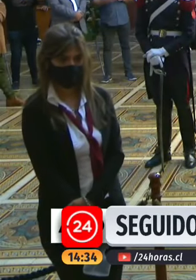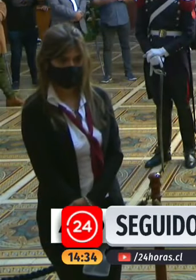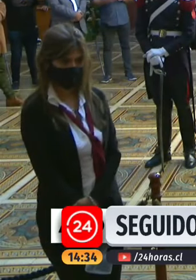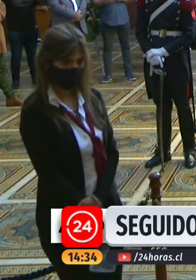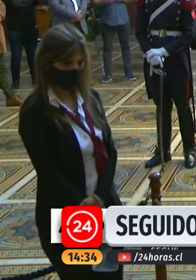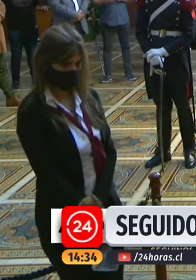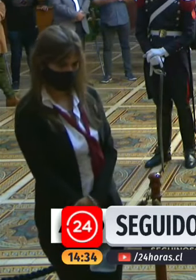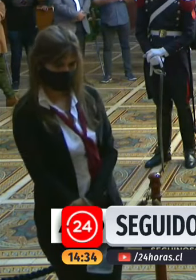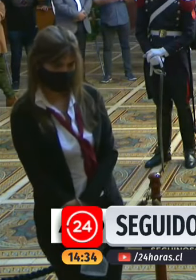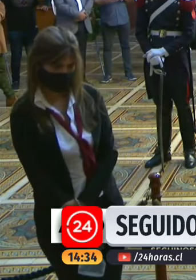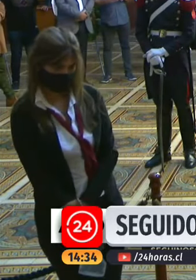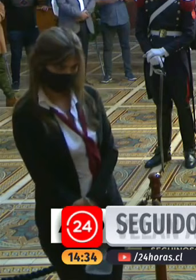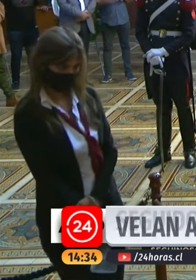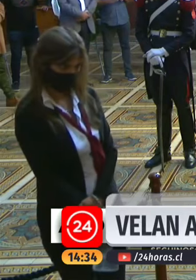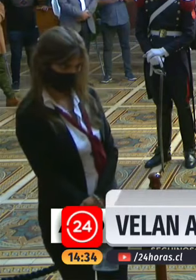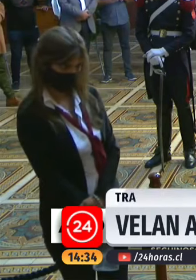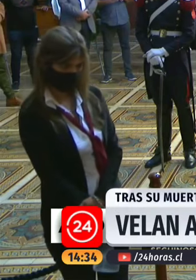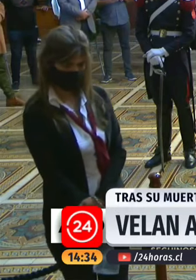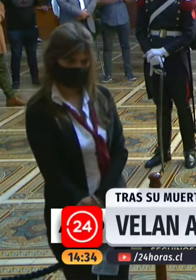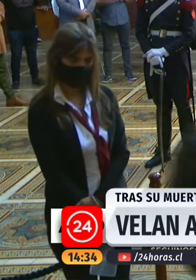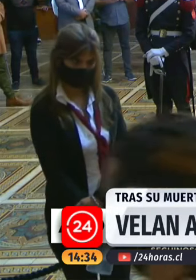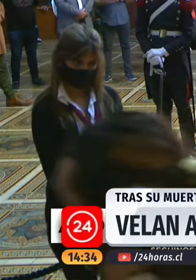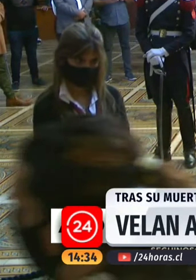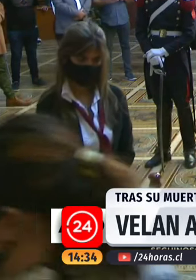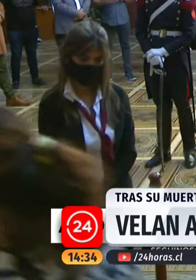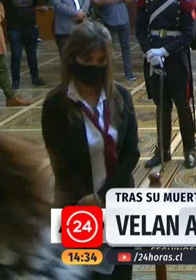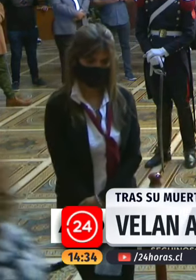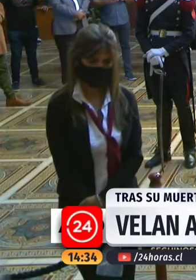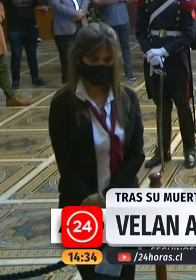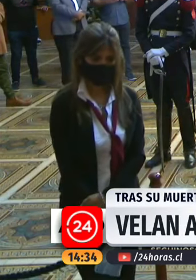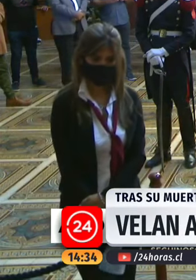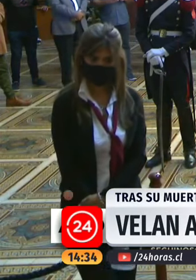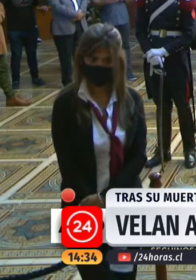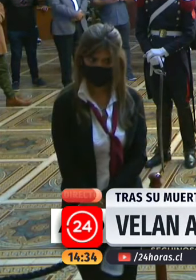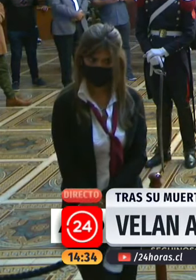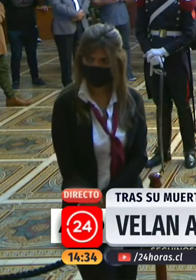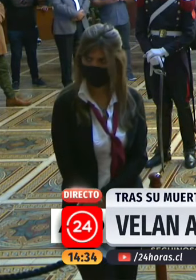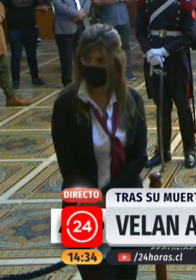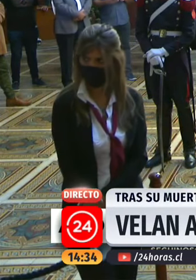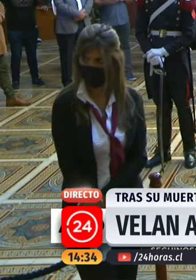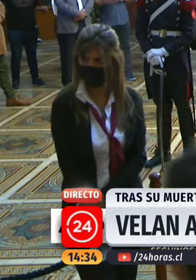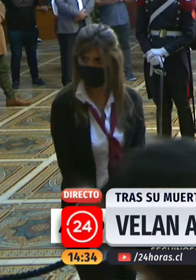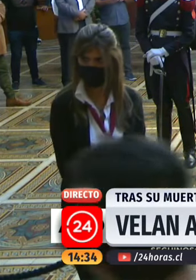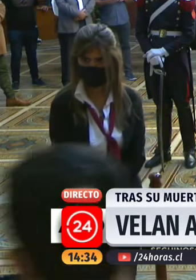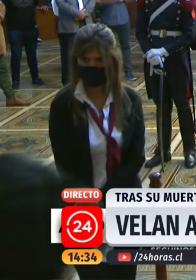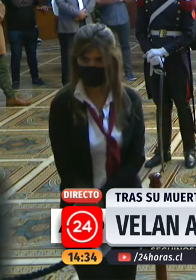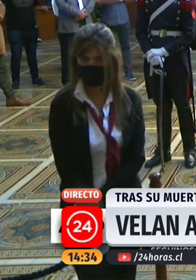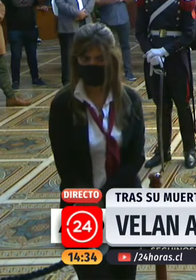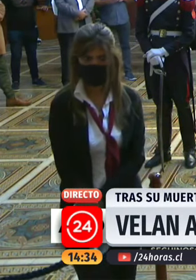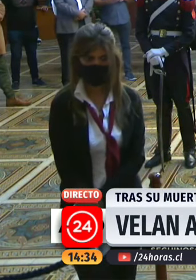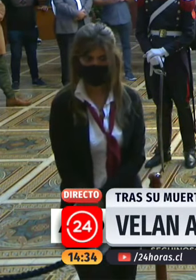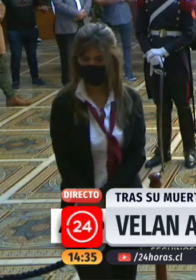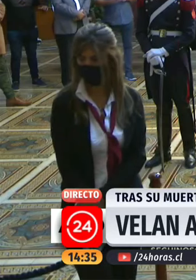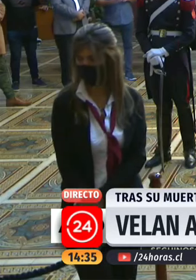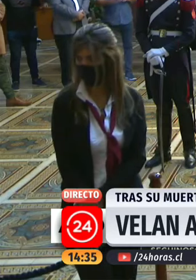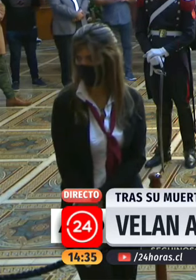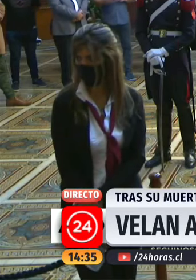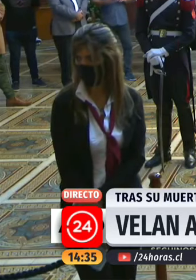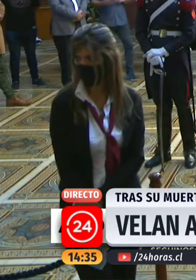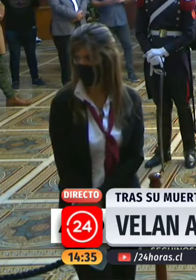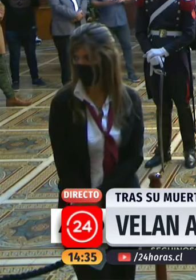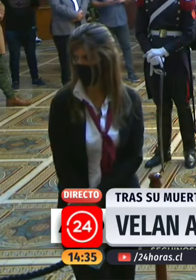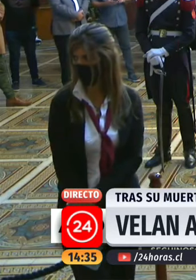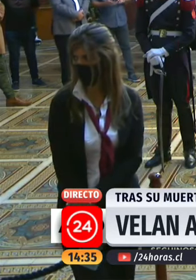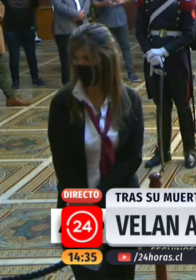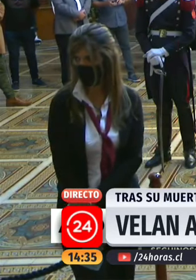pero esta no ha sido la única reacción o las únicas reacciones que se han dado en el vecino país a raíz de la muerte de Carlos Menem también se han